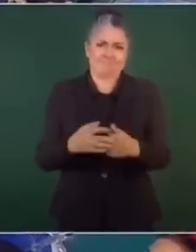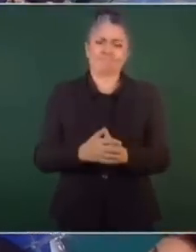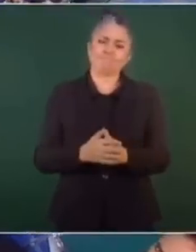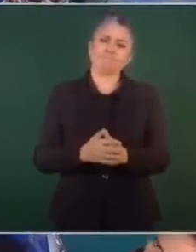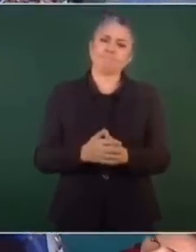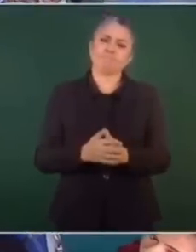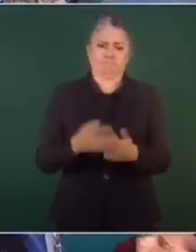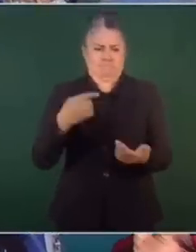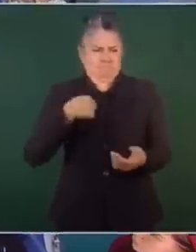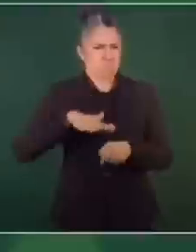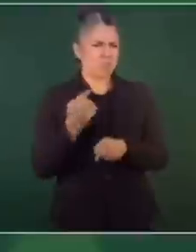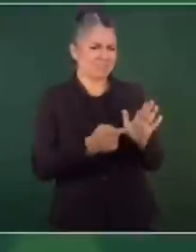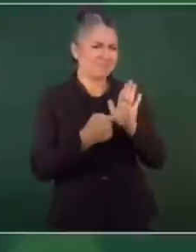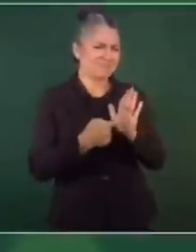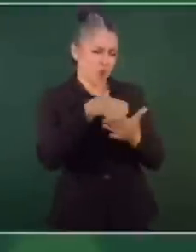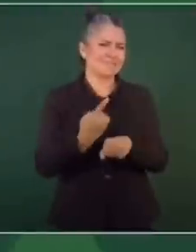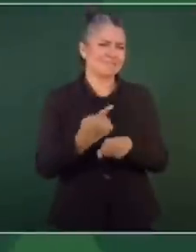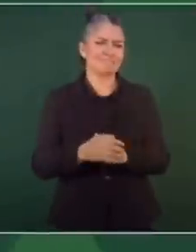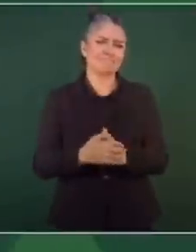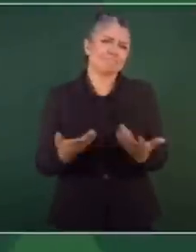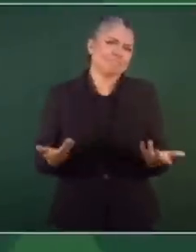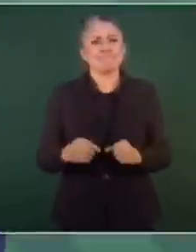estos contratos?